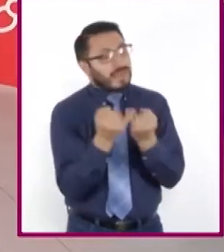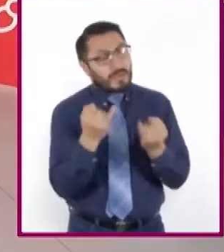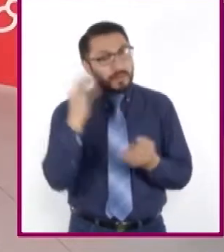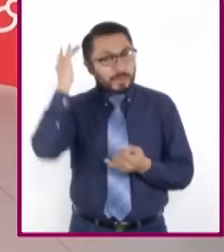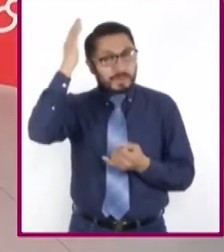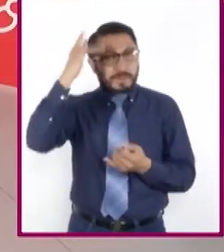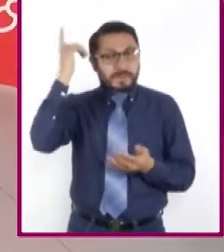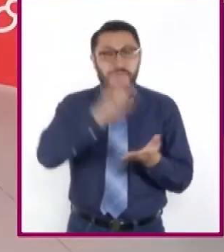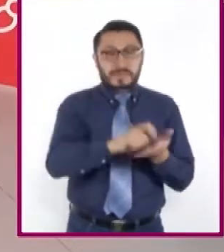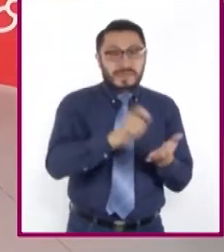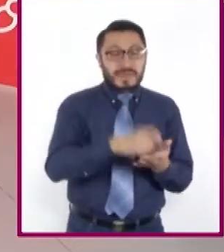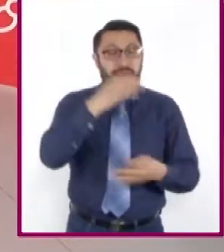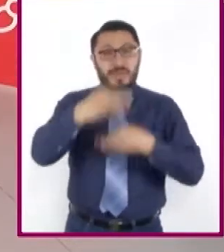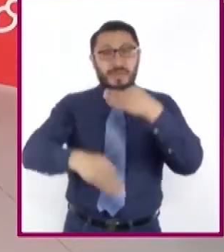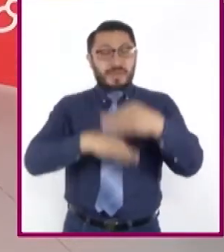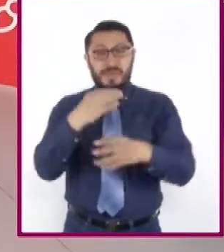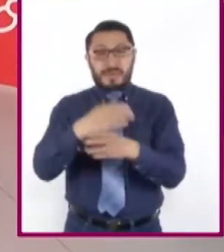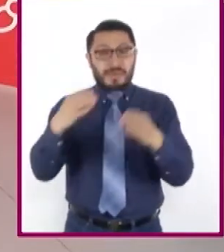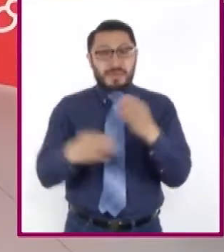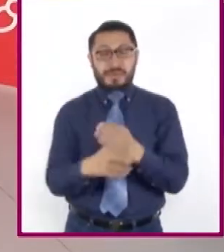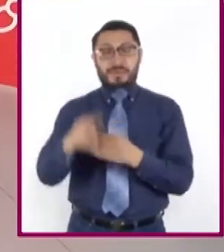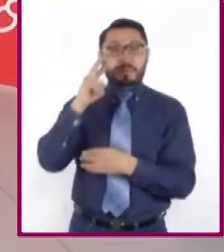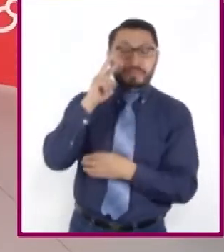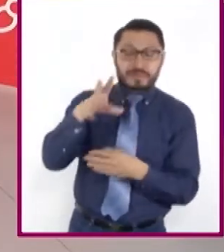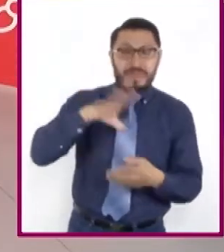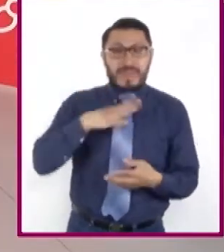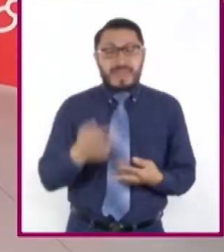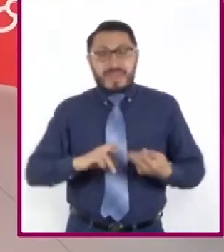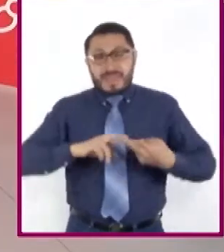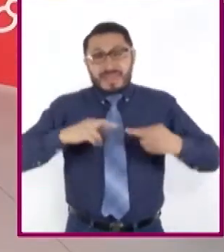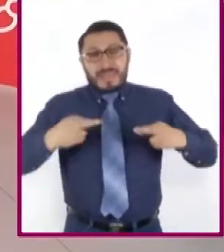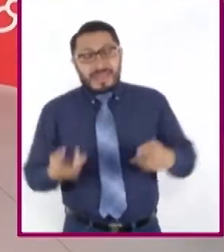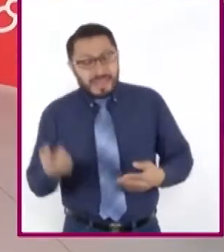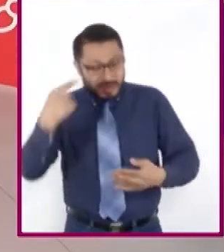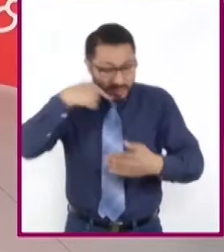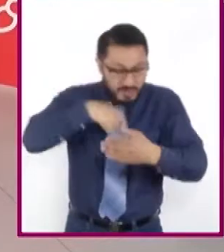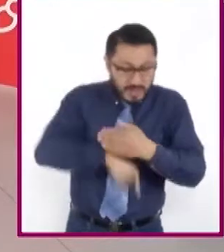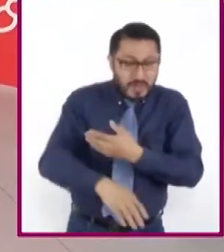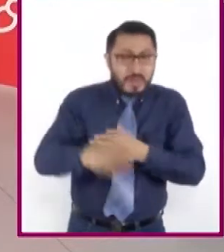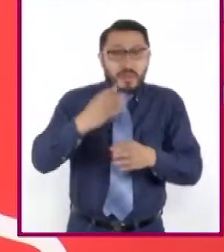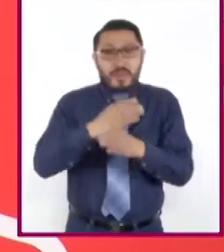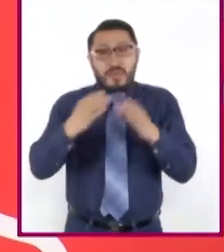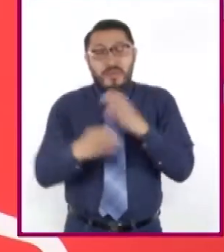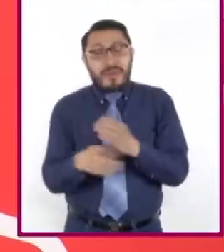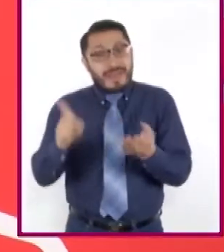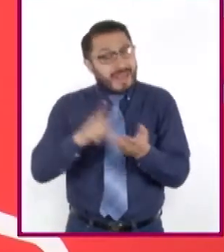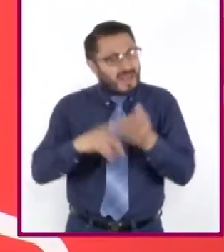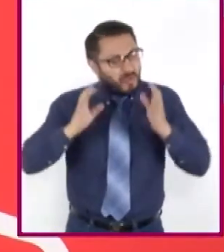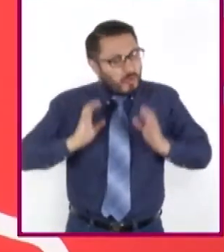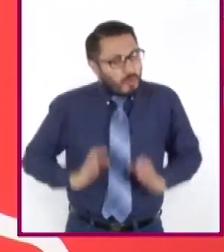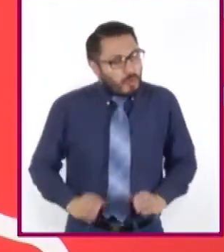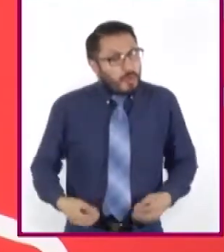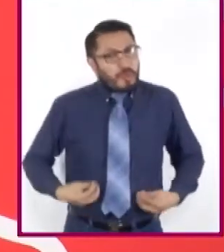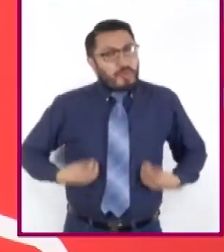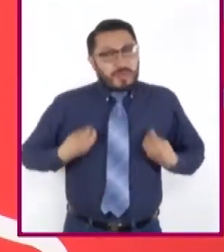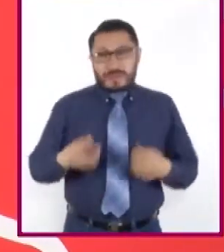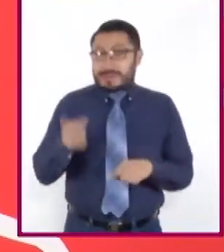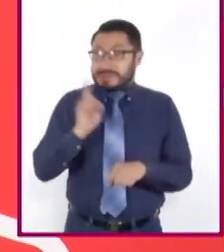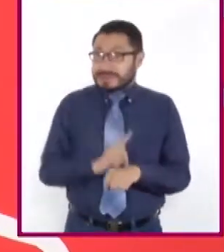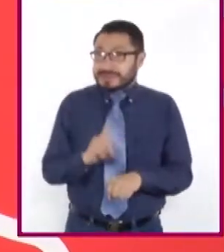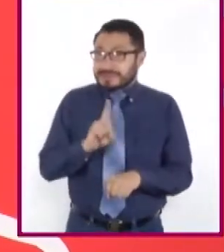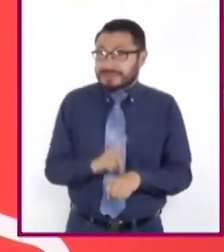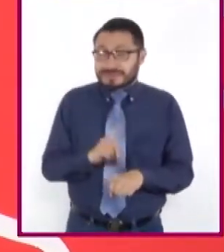Todo lo que observamos se relaciona a situaciones que nuestro cuerpo vive día a día. El cuerpo